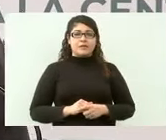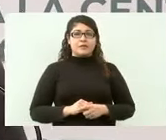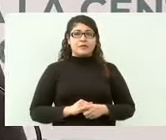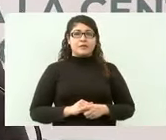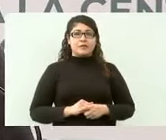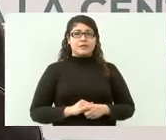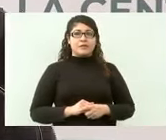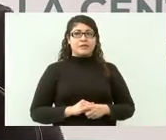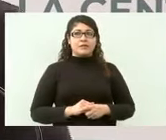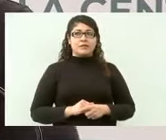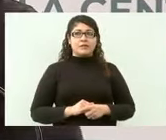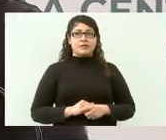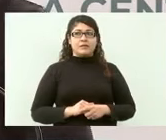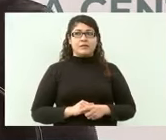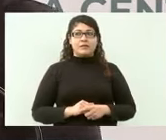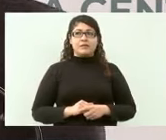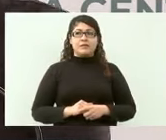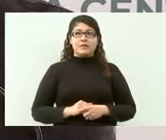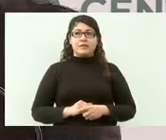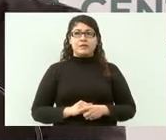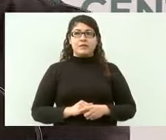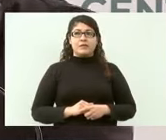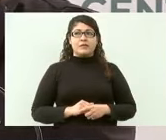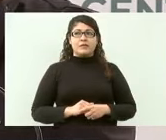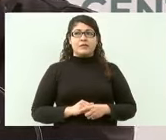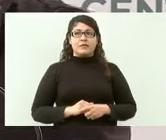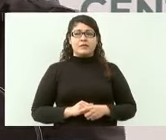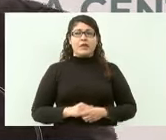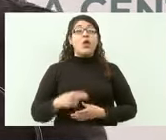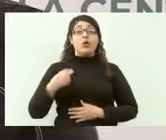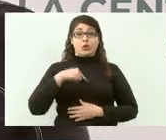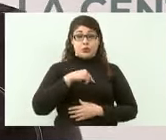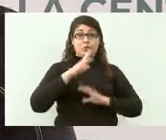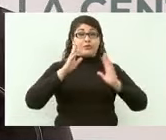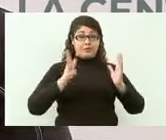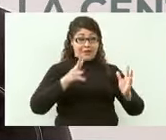no hemos suscrito ningún acuerdo